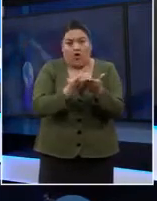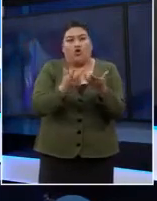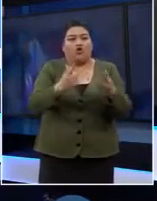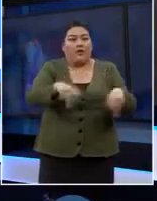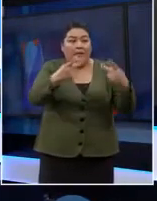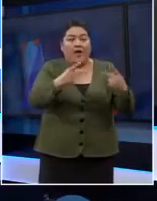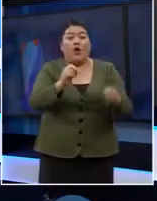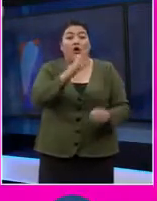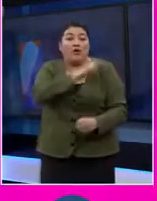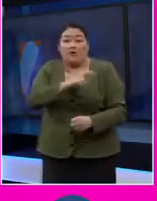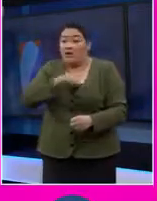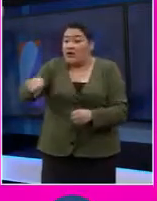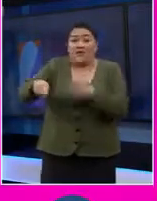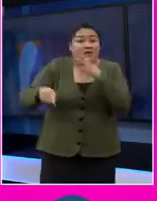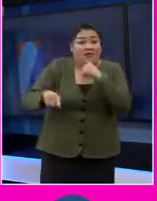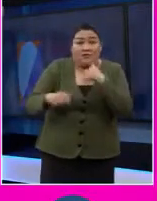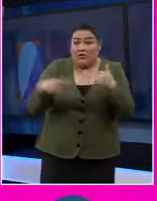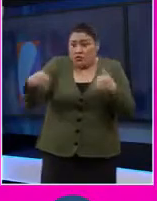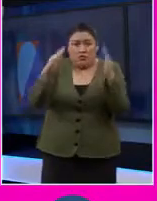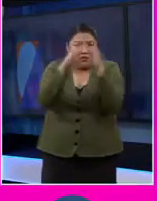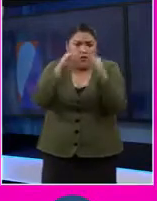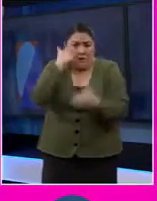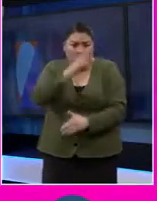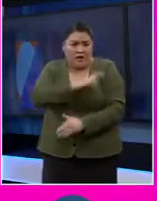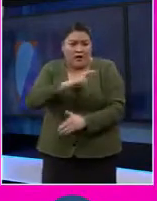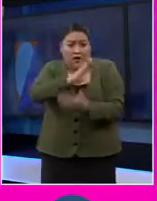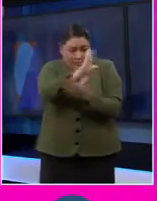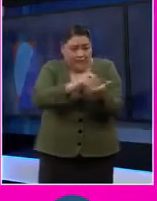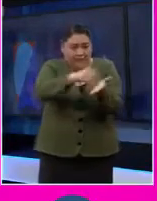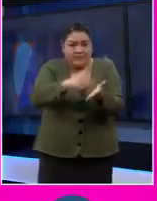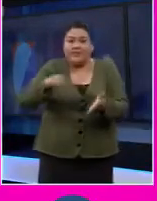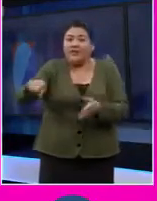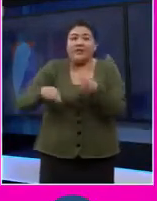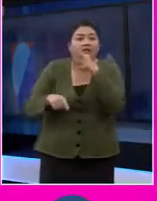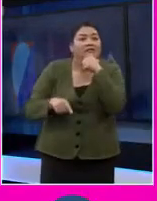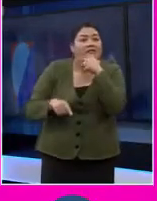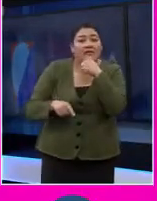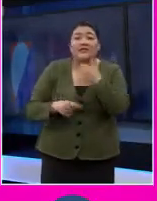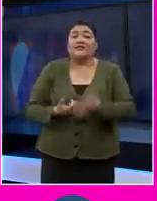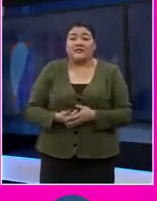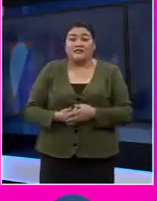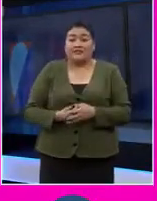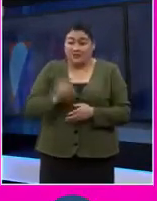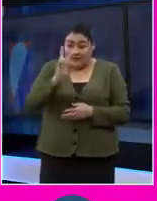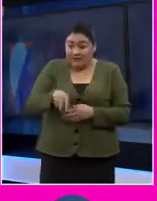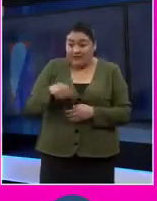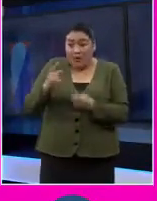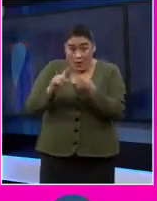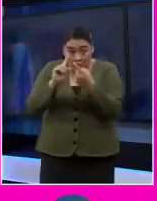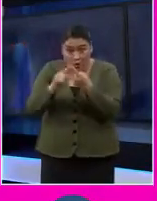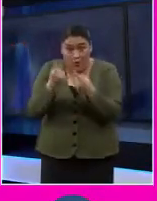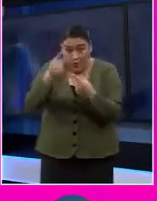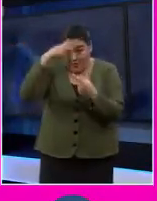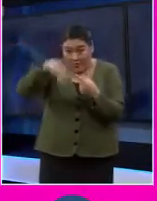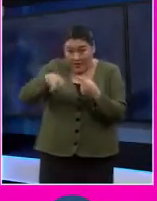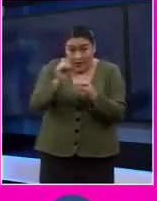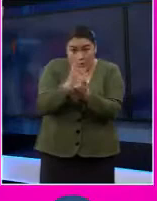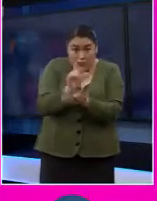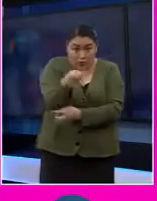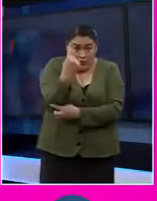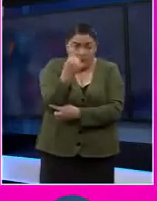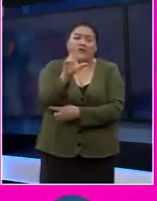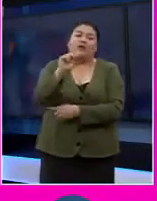renta, de arrendamiento de su propia casa. Pero esta no es una problemática solamente propia de México, es una